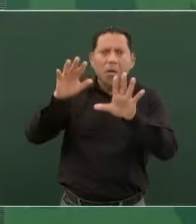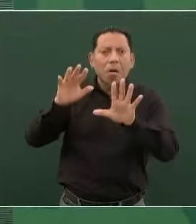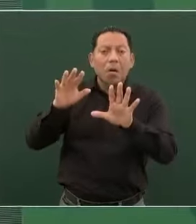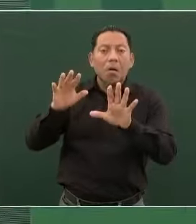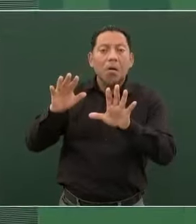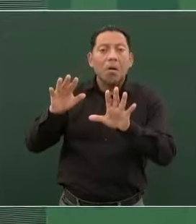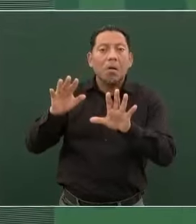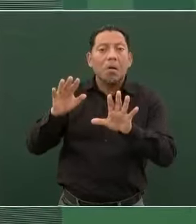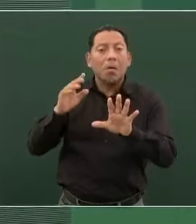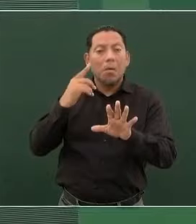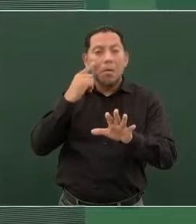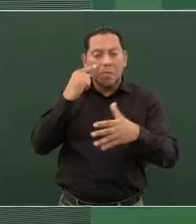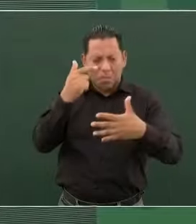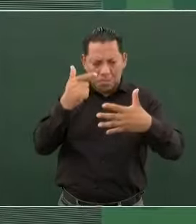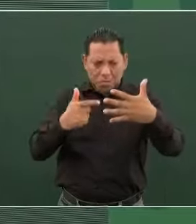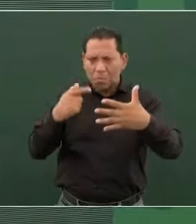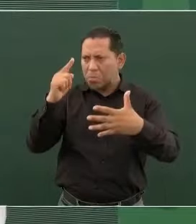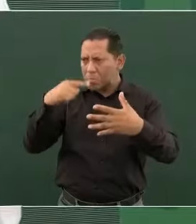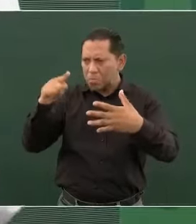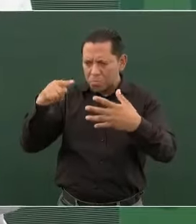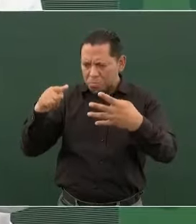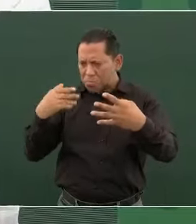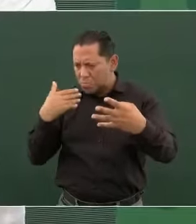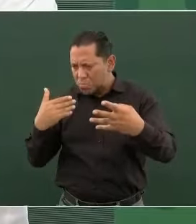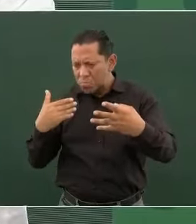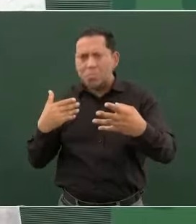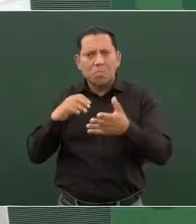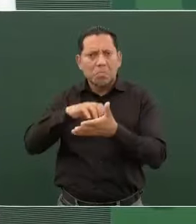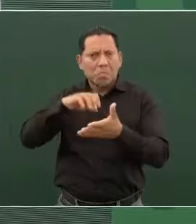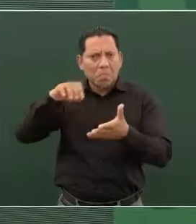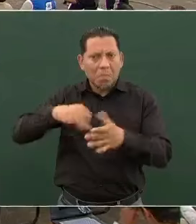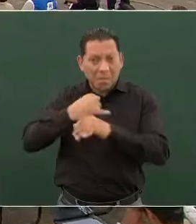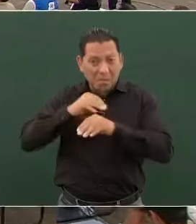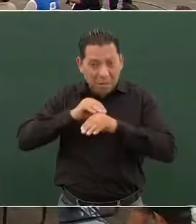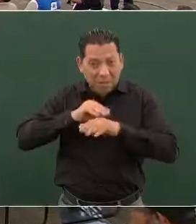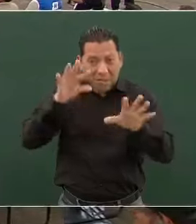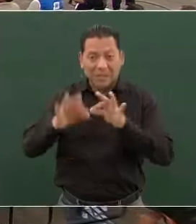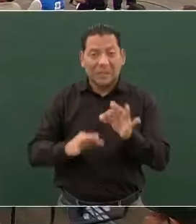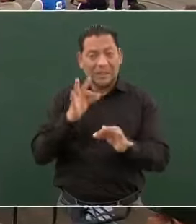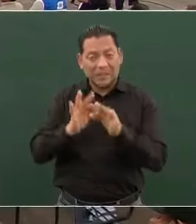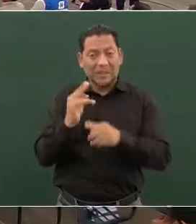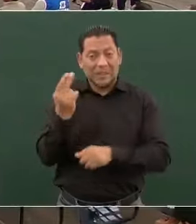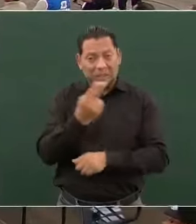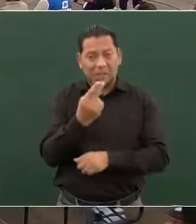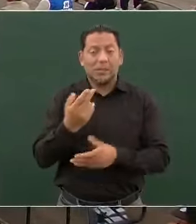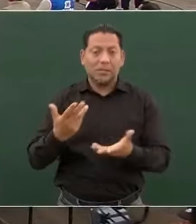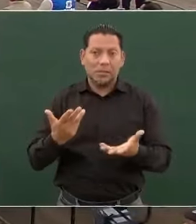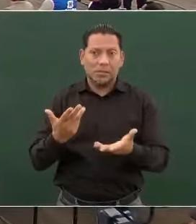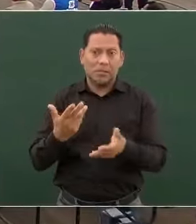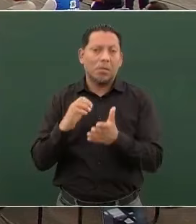Si no les dieron un buen